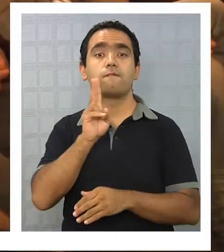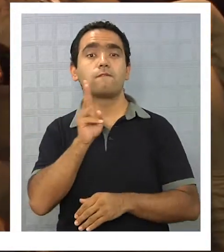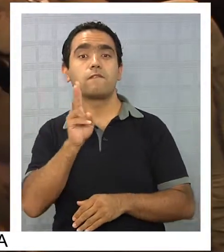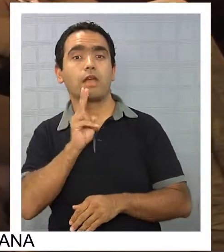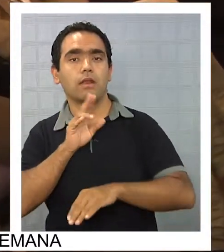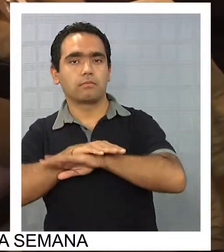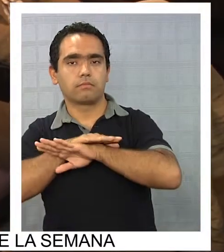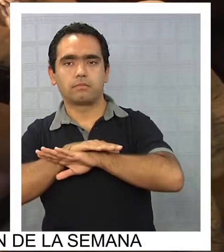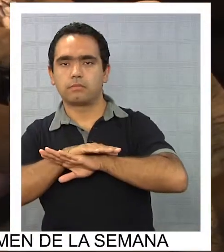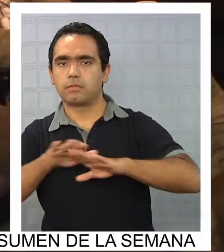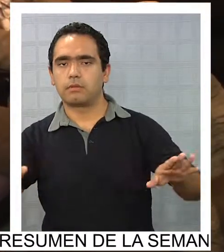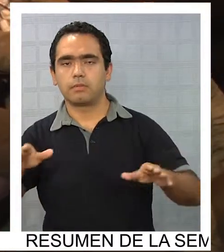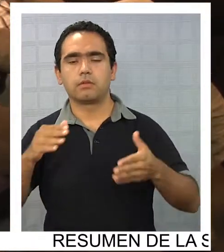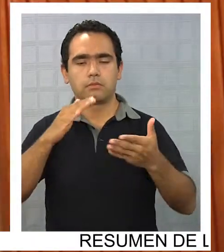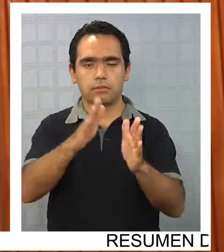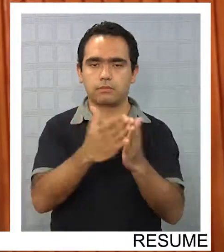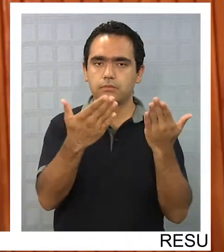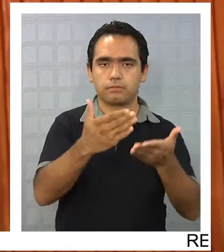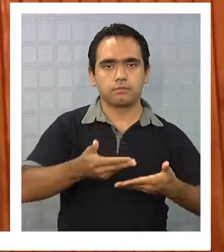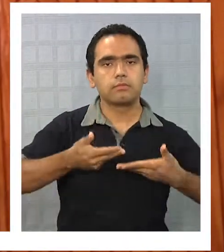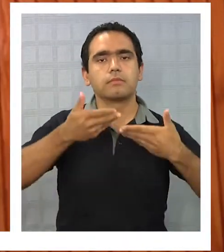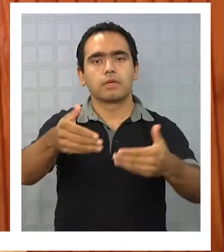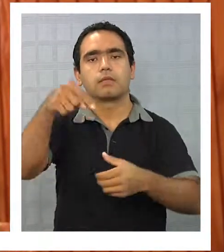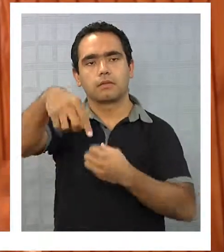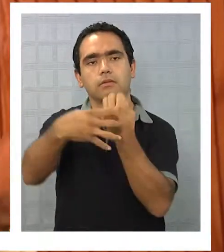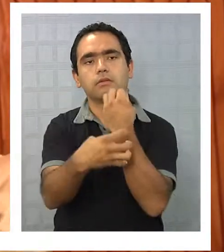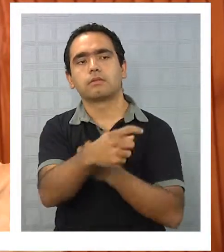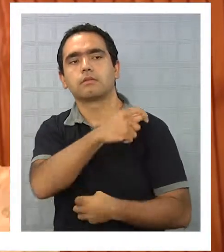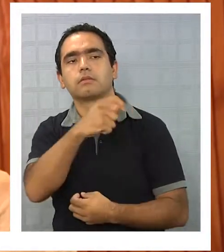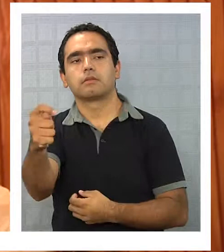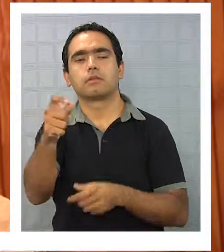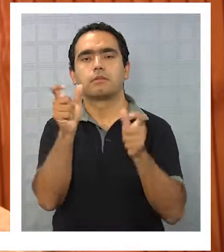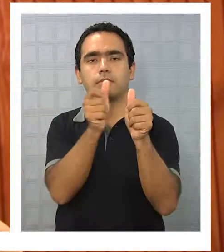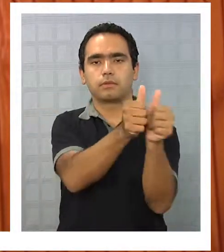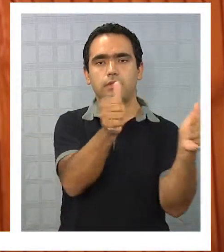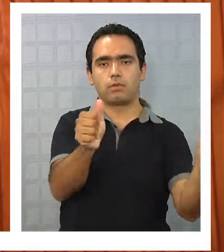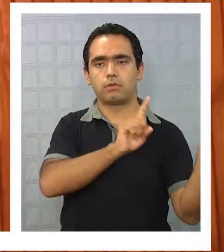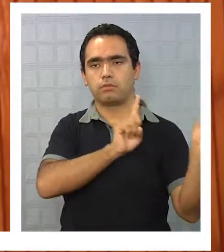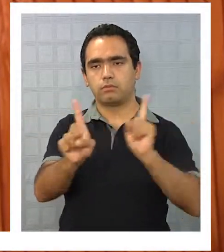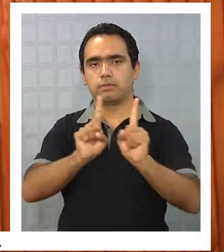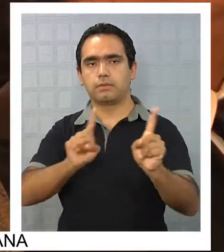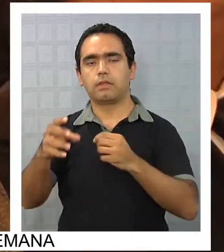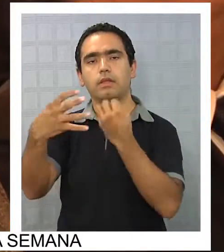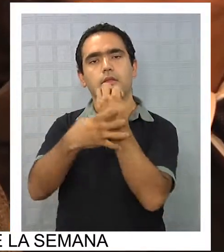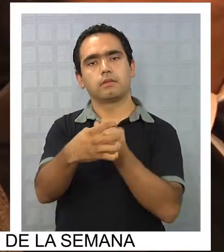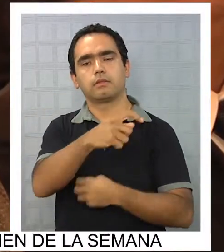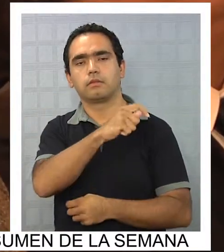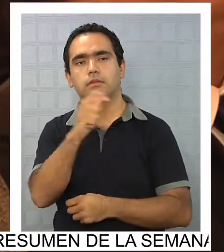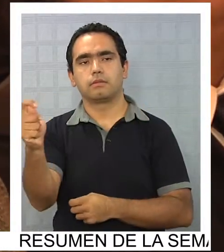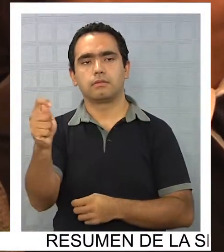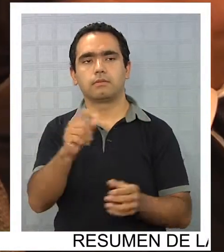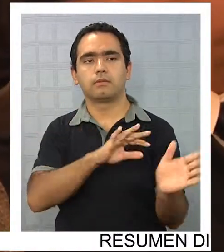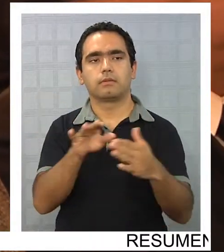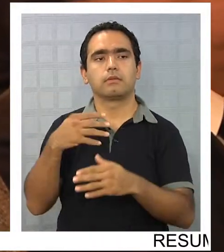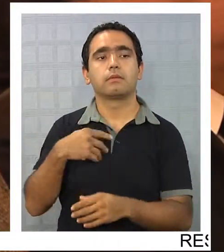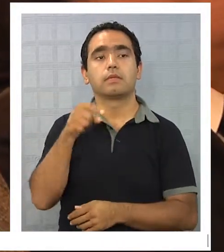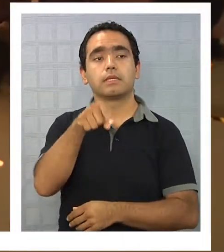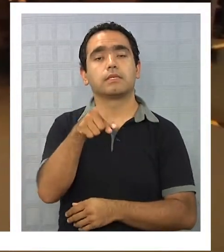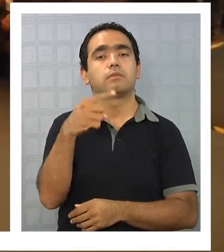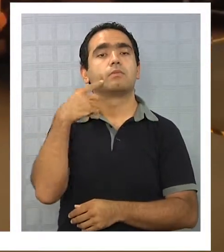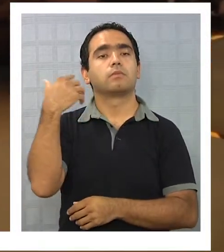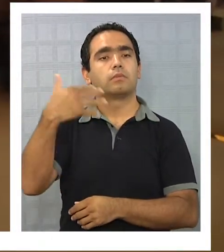Este viernes se terminó la polémica y su lanzamiento se hizo oficial en Tarapacá, con la presencia de autoridades